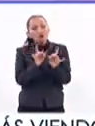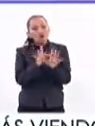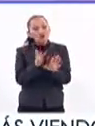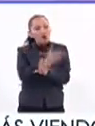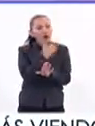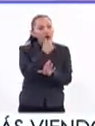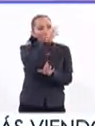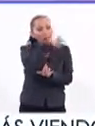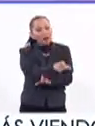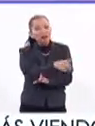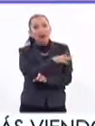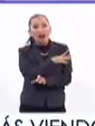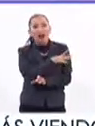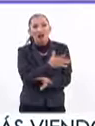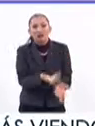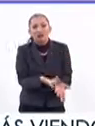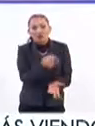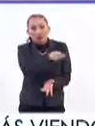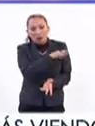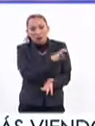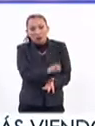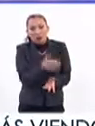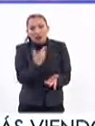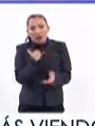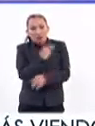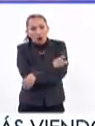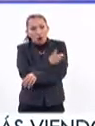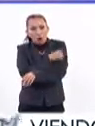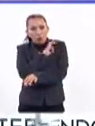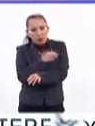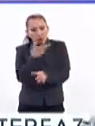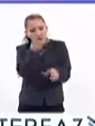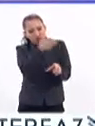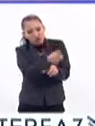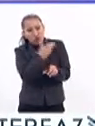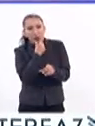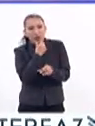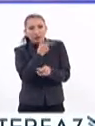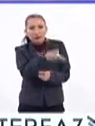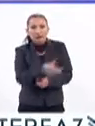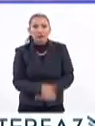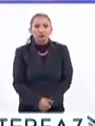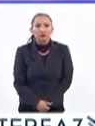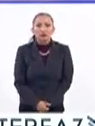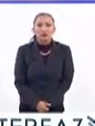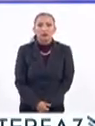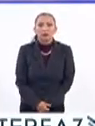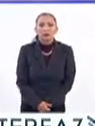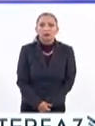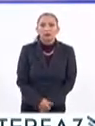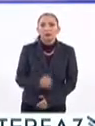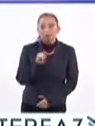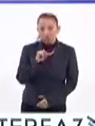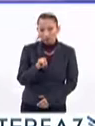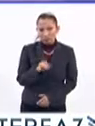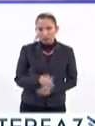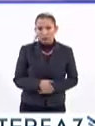ejemplo, en los hombres? ¿Existe también esta posibilidad de que esta vacuna se pueda aplicar a hombres? Sí,